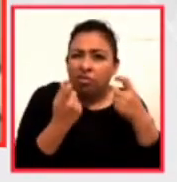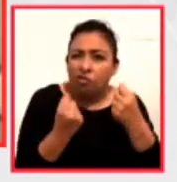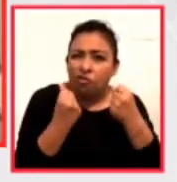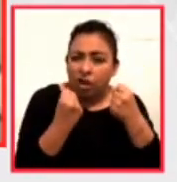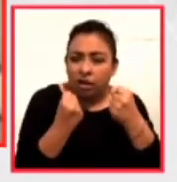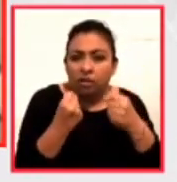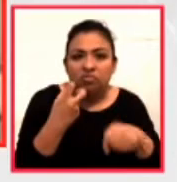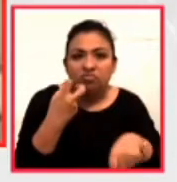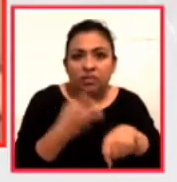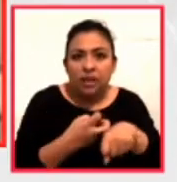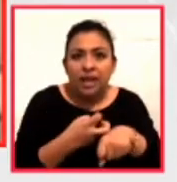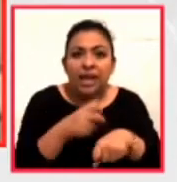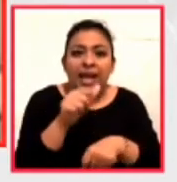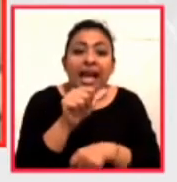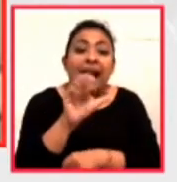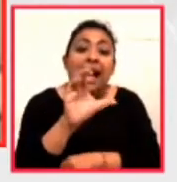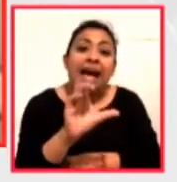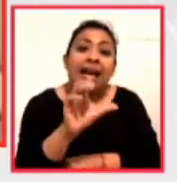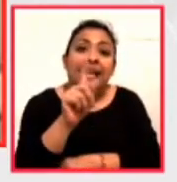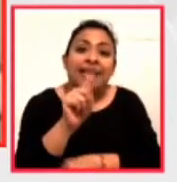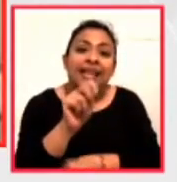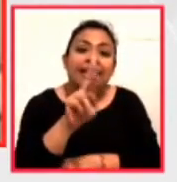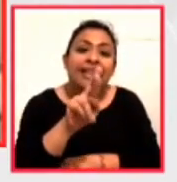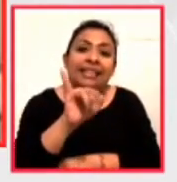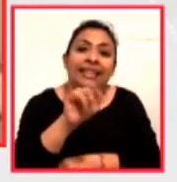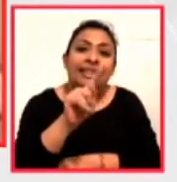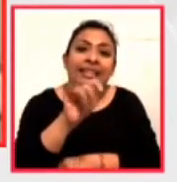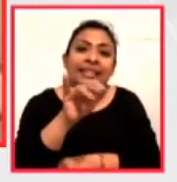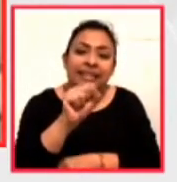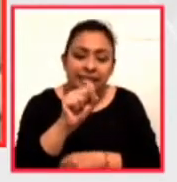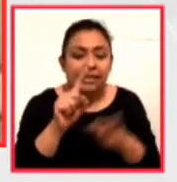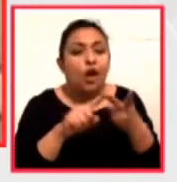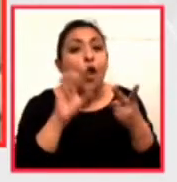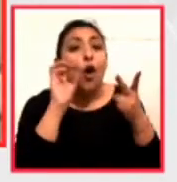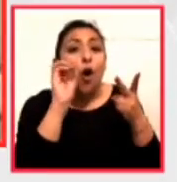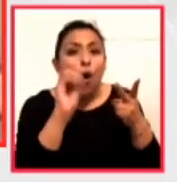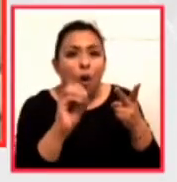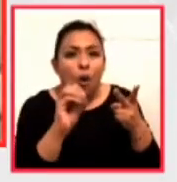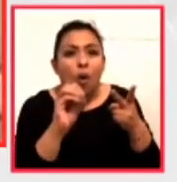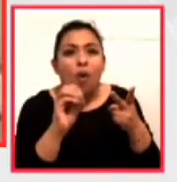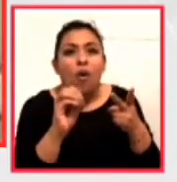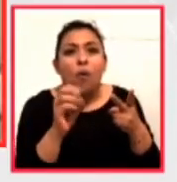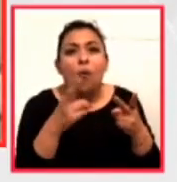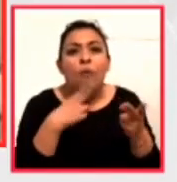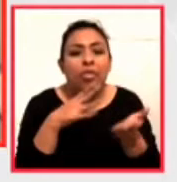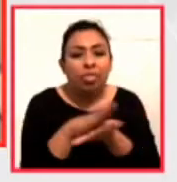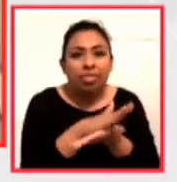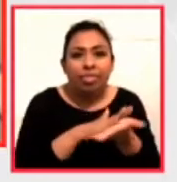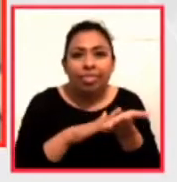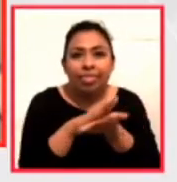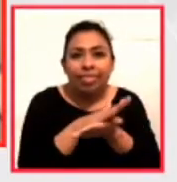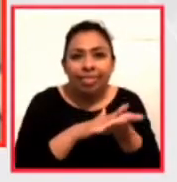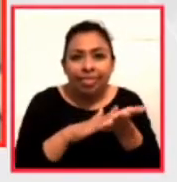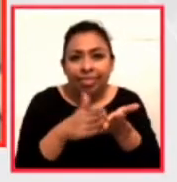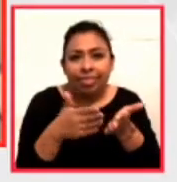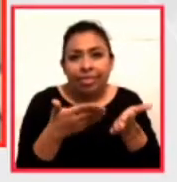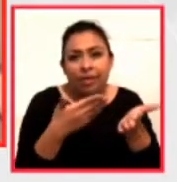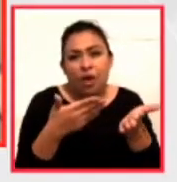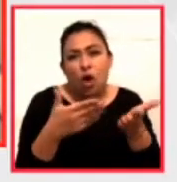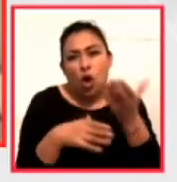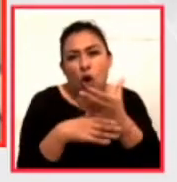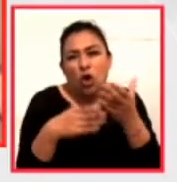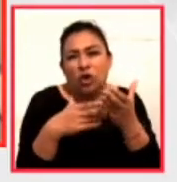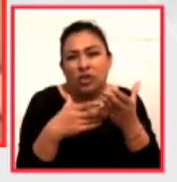actritis. O la inflamación provocada por lavar los utensilios de cocina con productos irritantes.